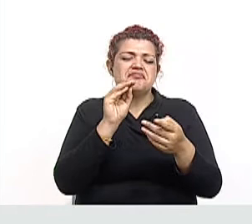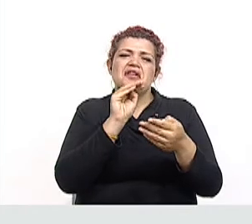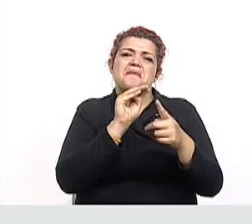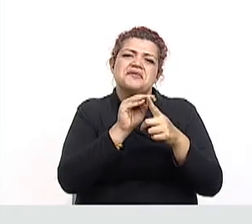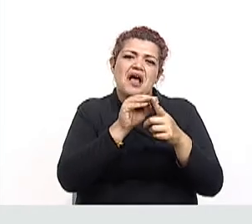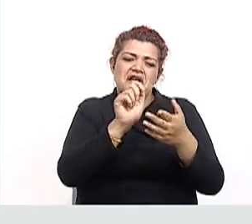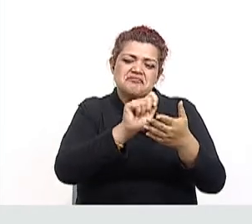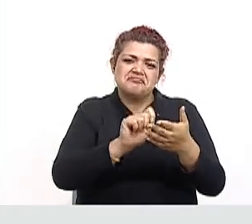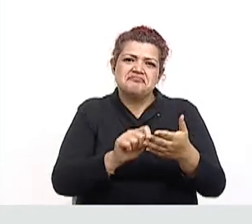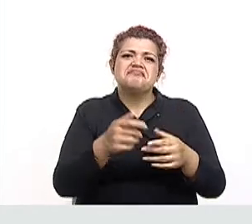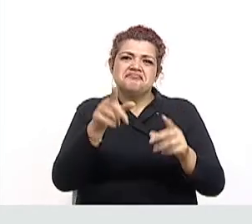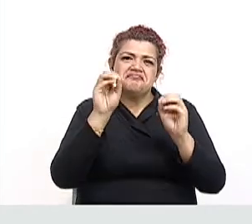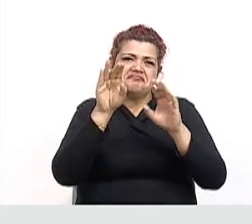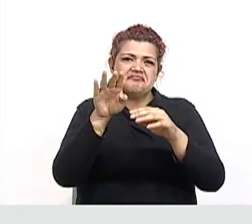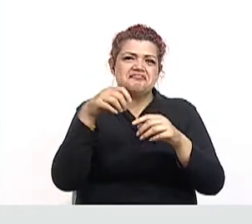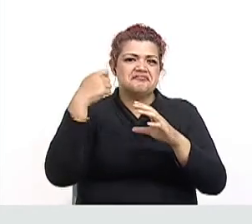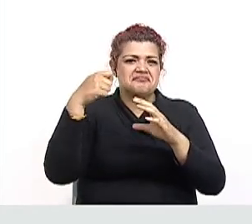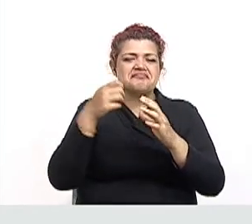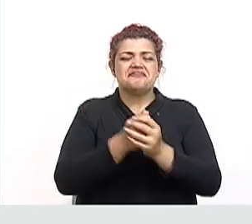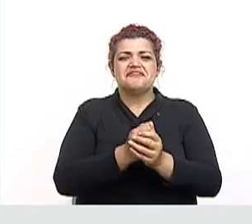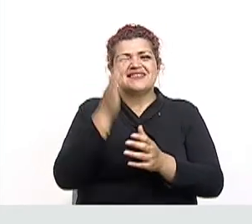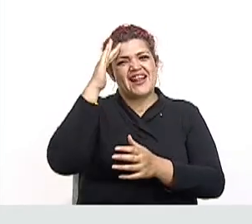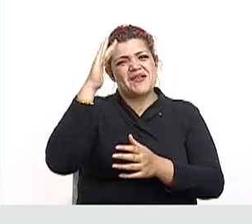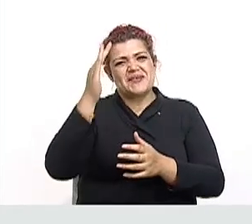vemos en un próximo video. Saludos.